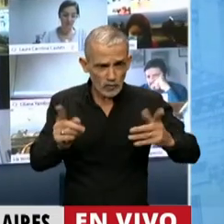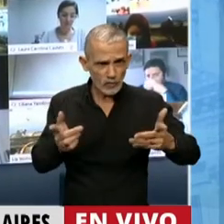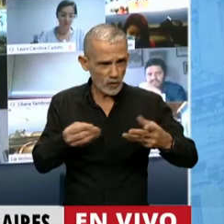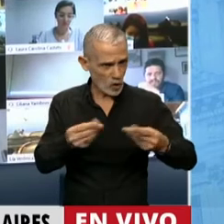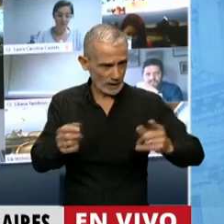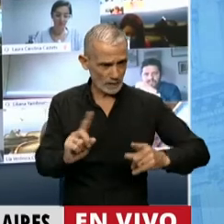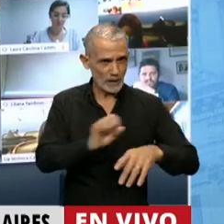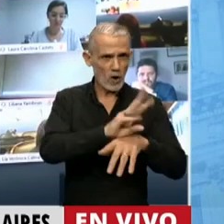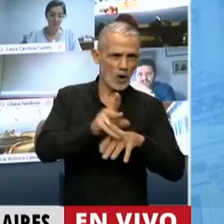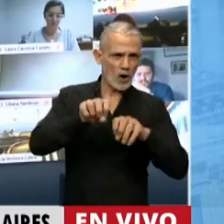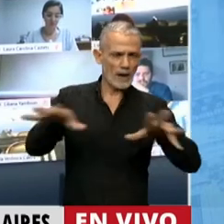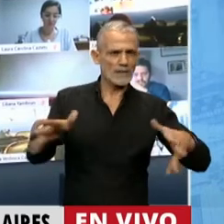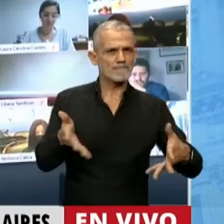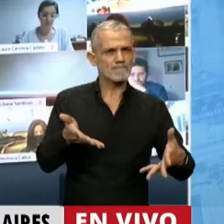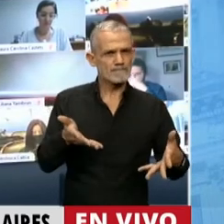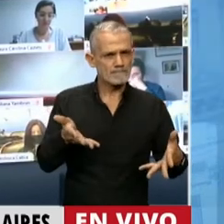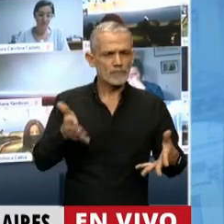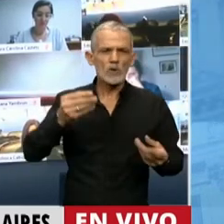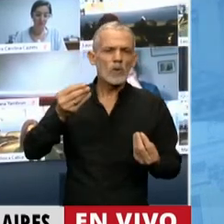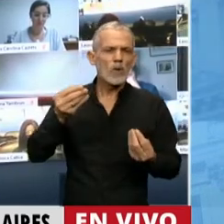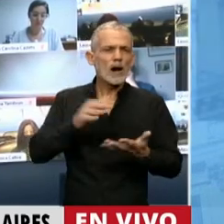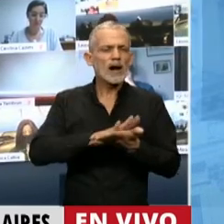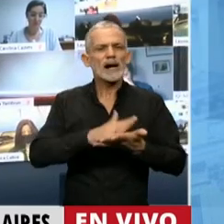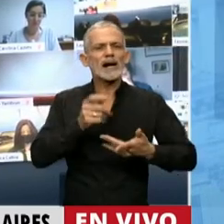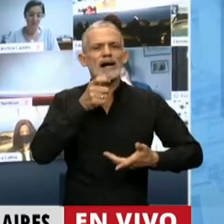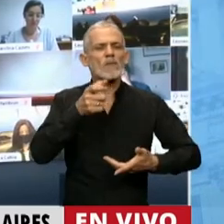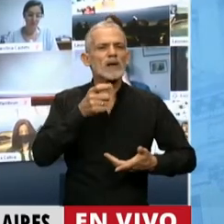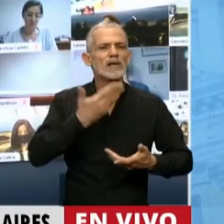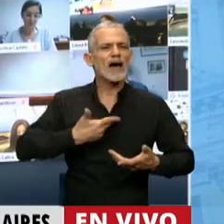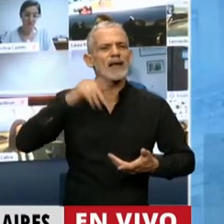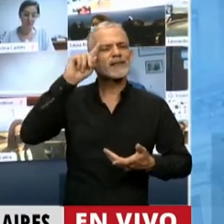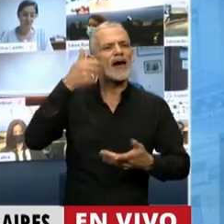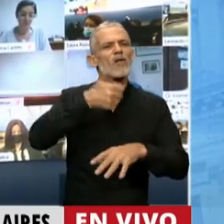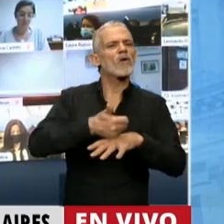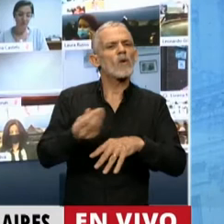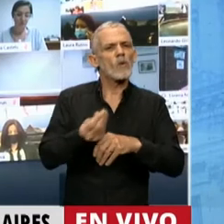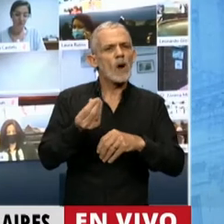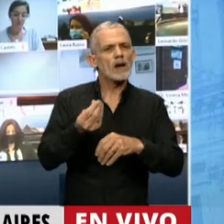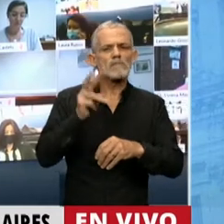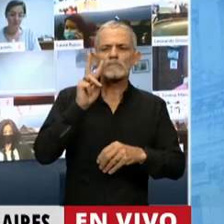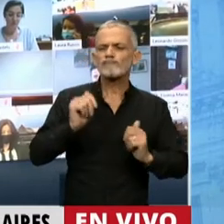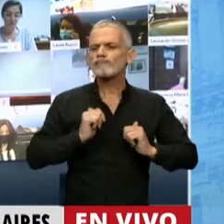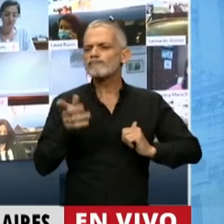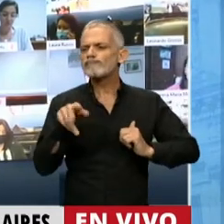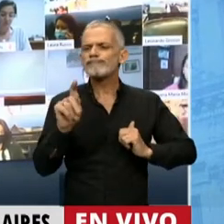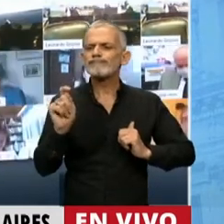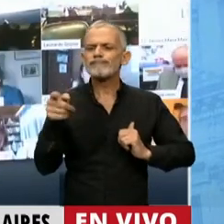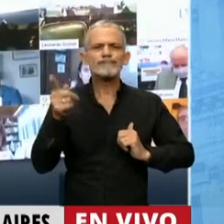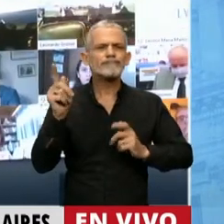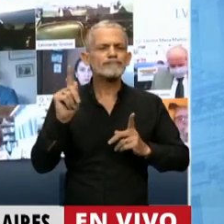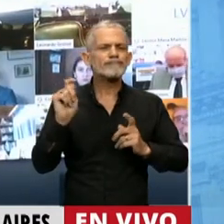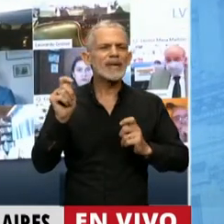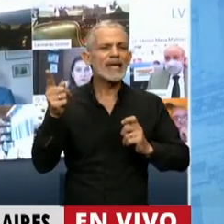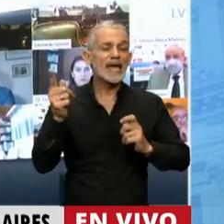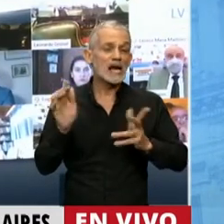Y entonces vemos que la respuesta del Estado a esta cuestión es ver si hay alguien que adhiera